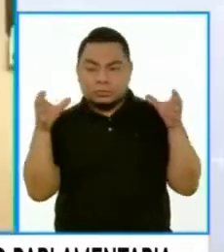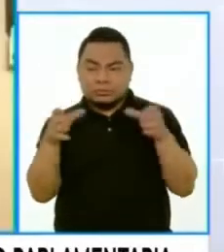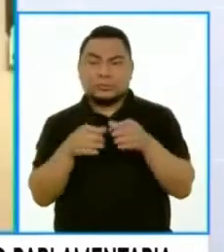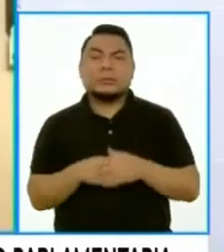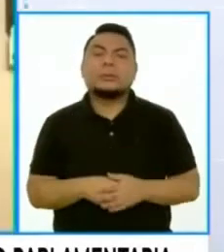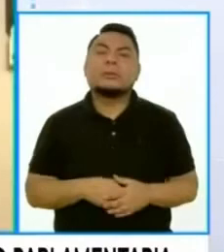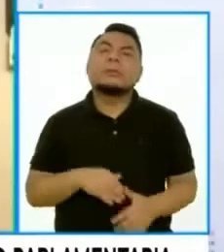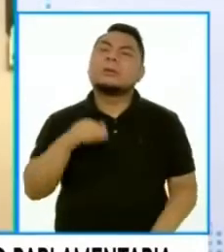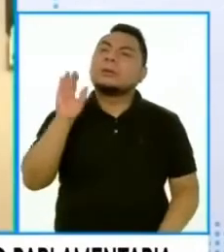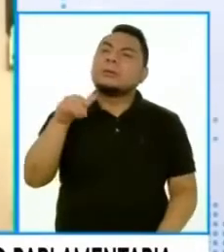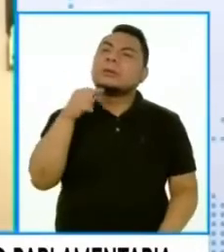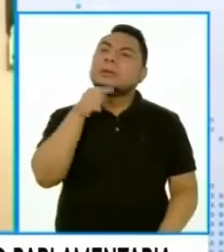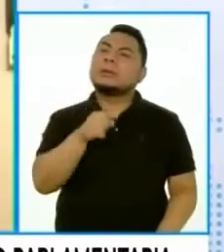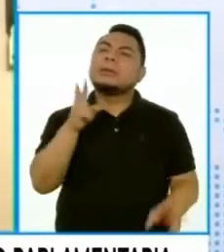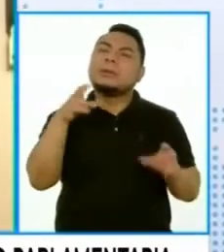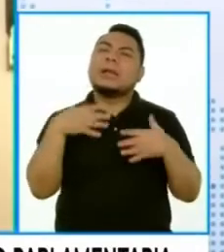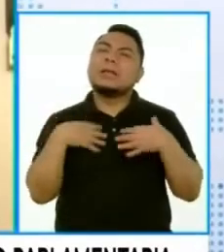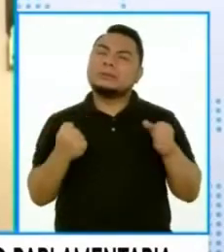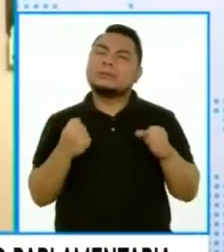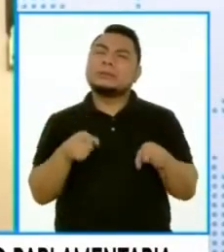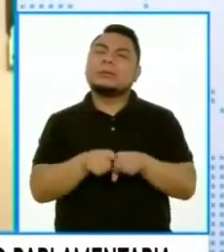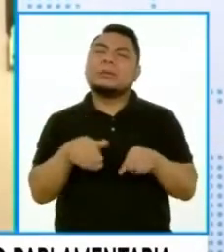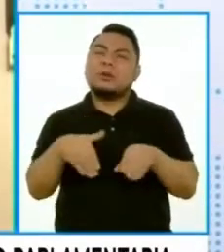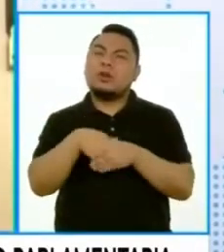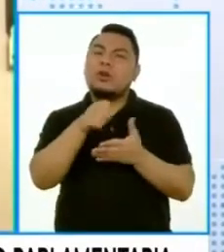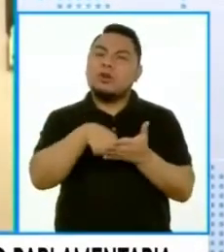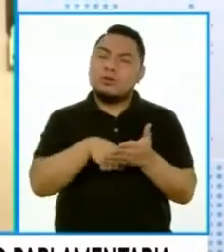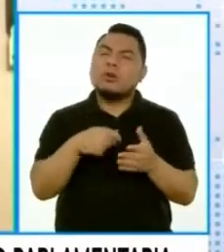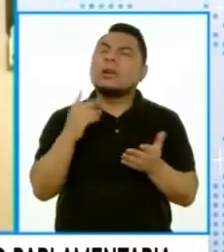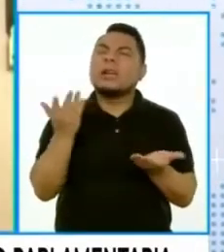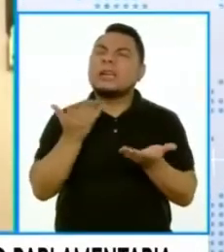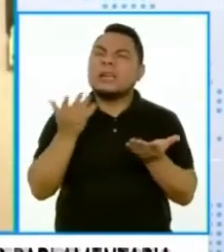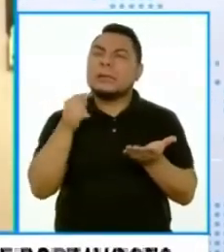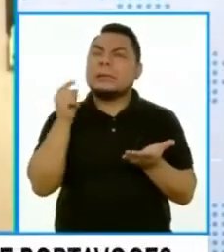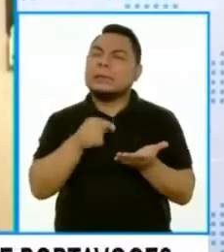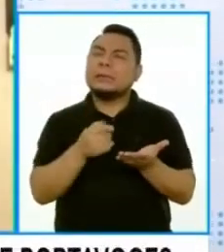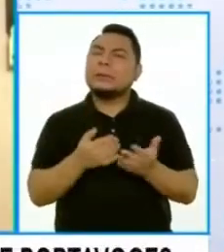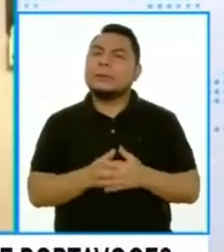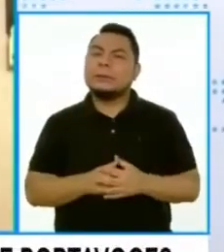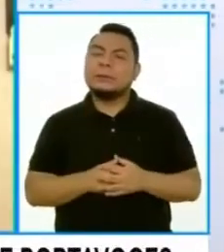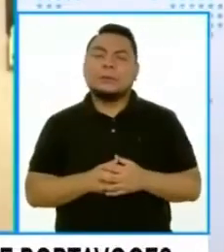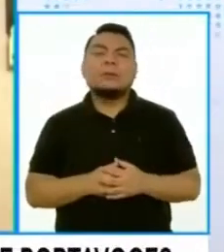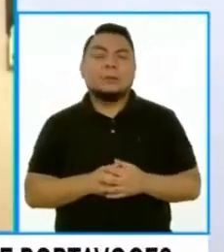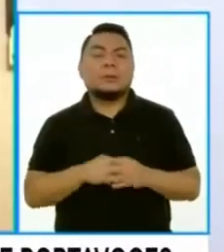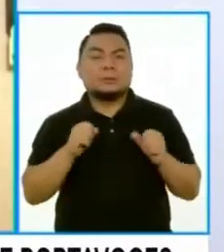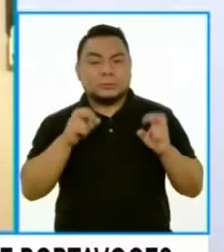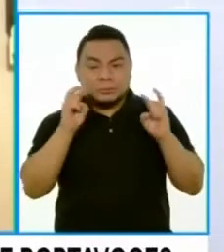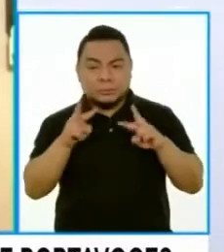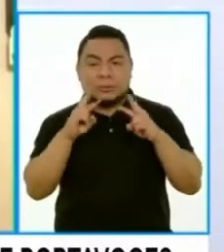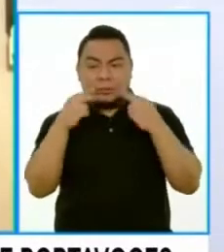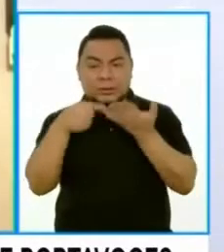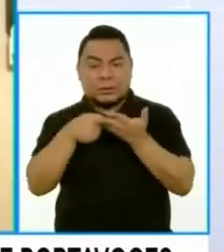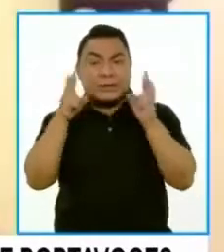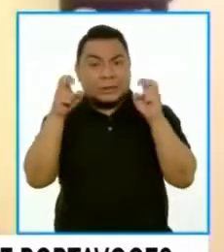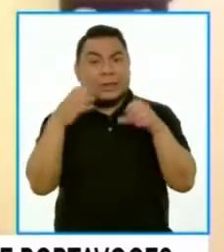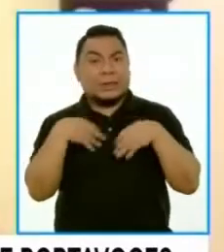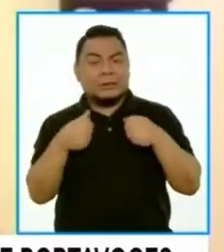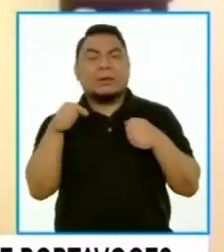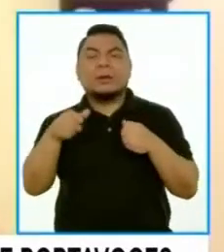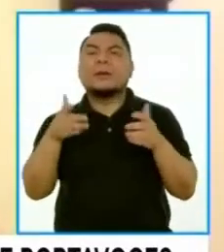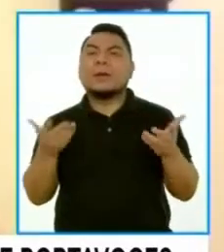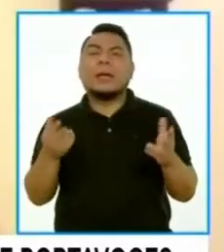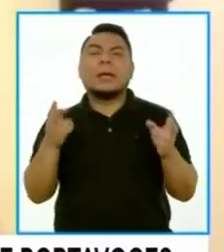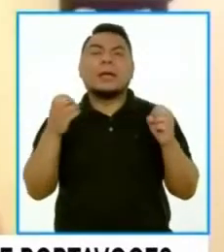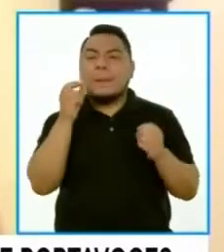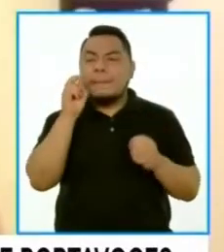¿Qué específicamente sobre el tema salud aparte de las contrataciones por ejemplo? Bueno, vamos a mirar un poco cómo está